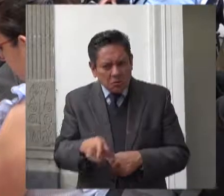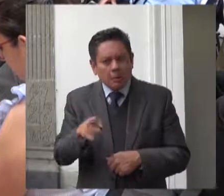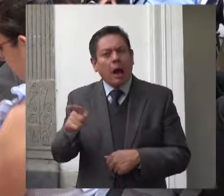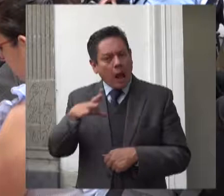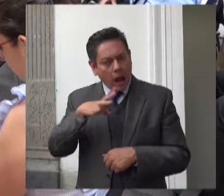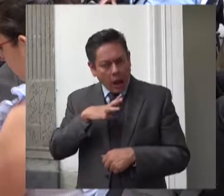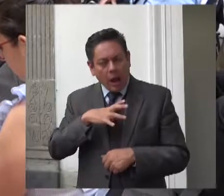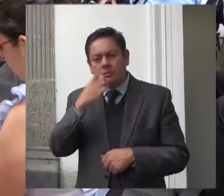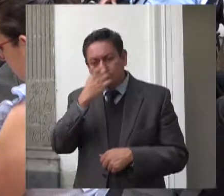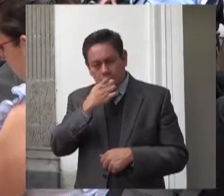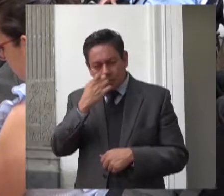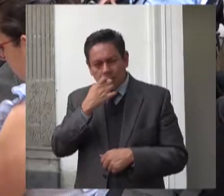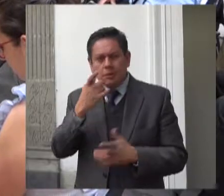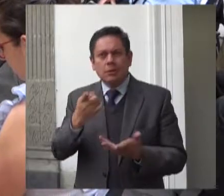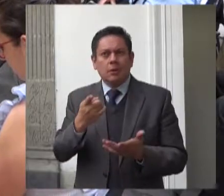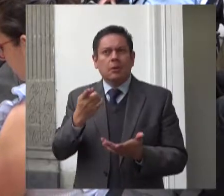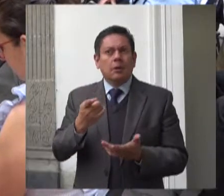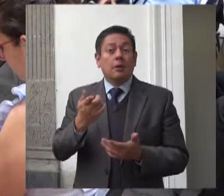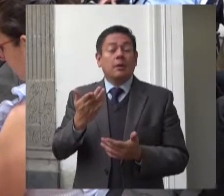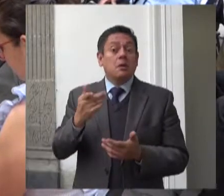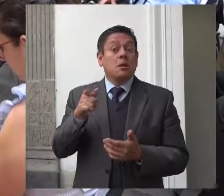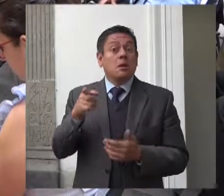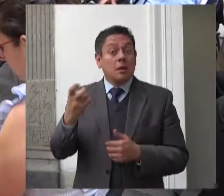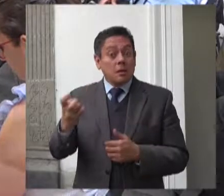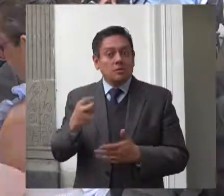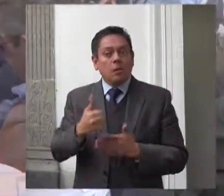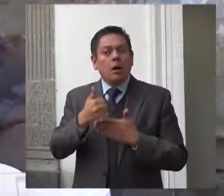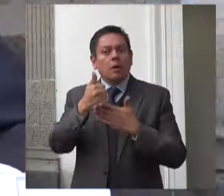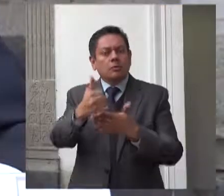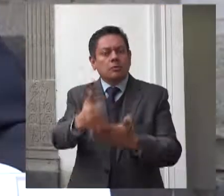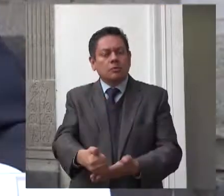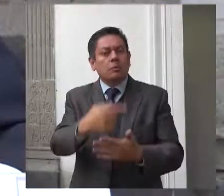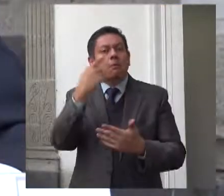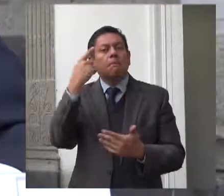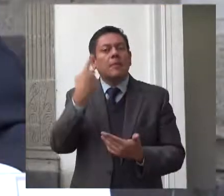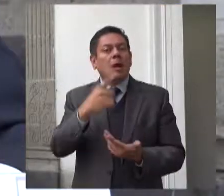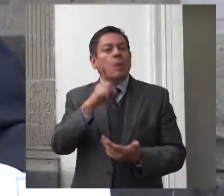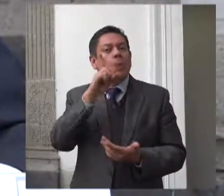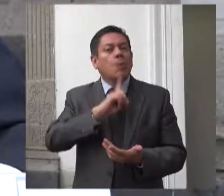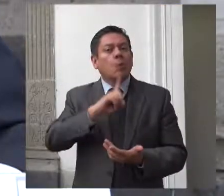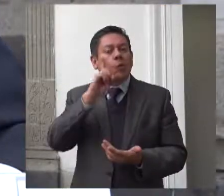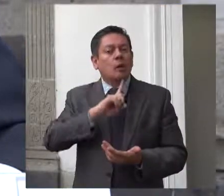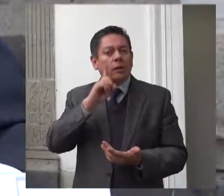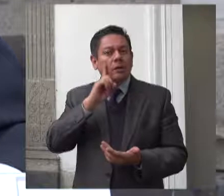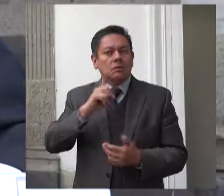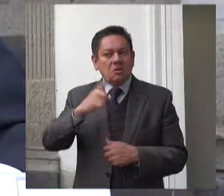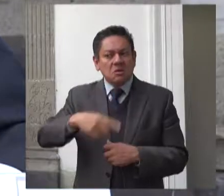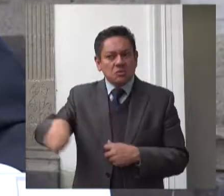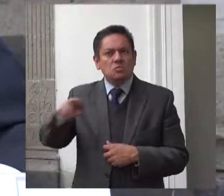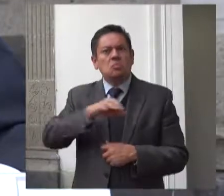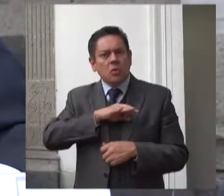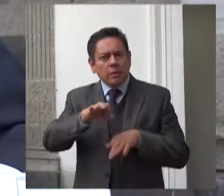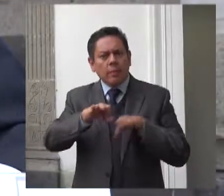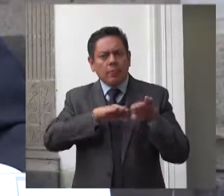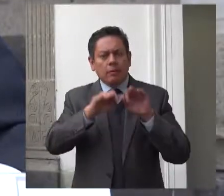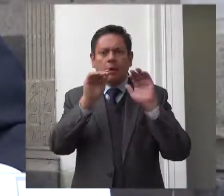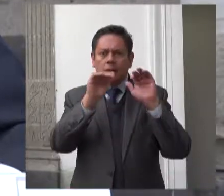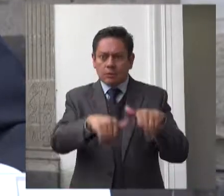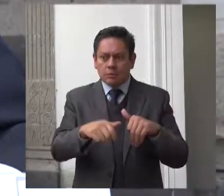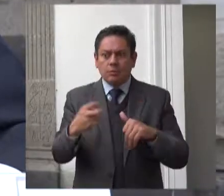Incrementó en un 18% la probabilidad de las mujeres de encontrar empleo.